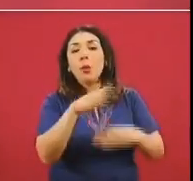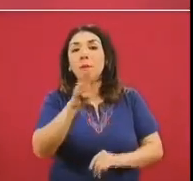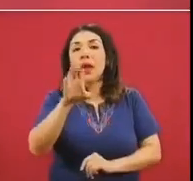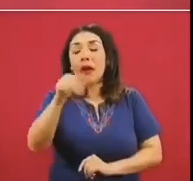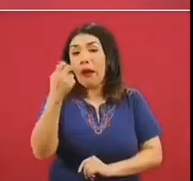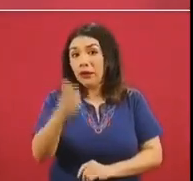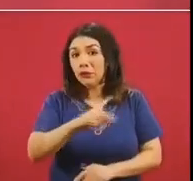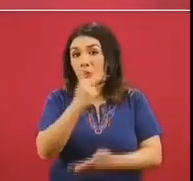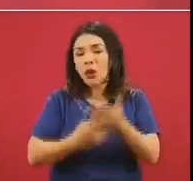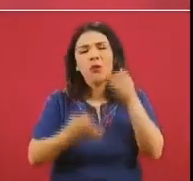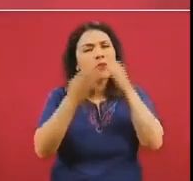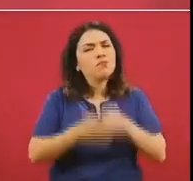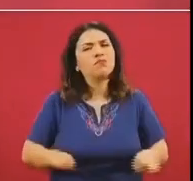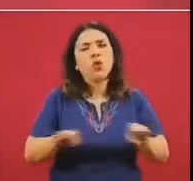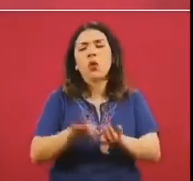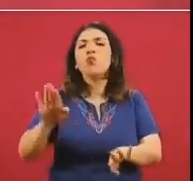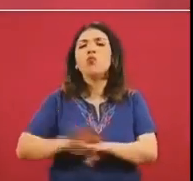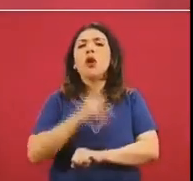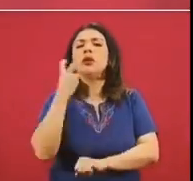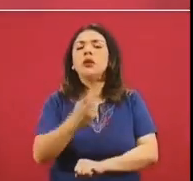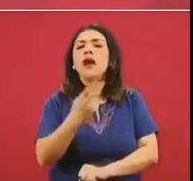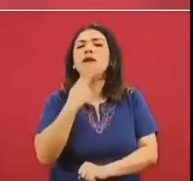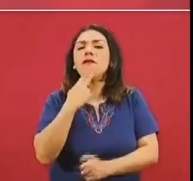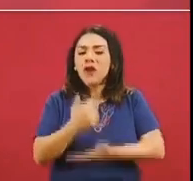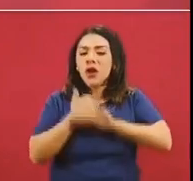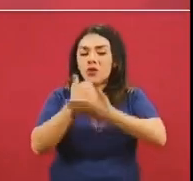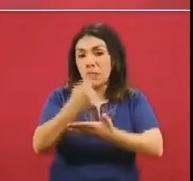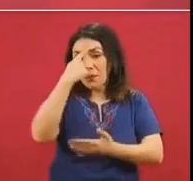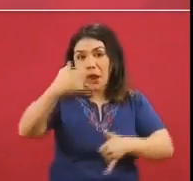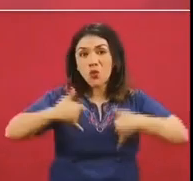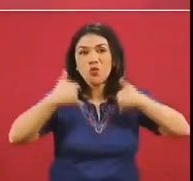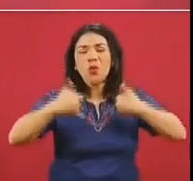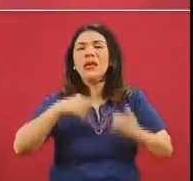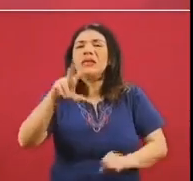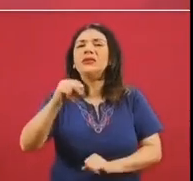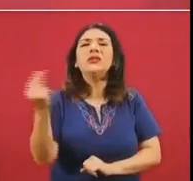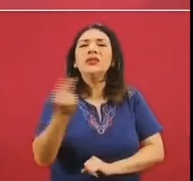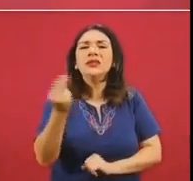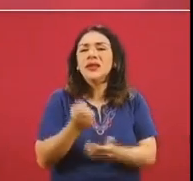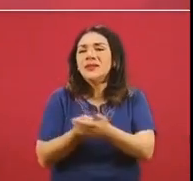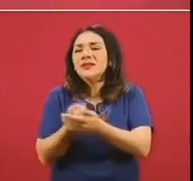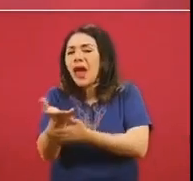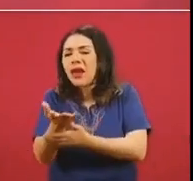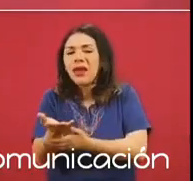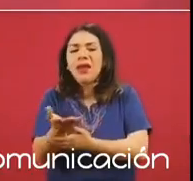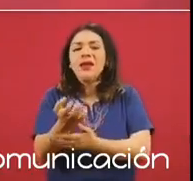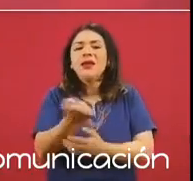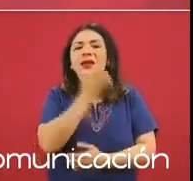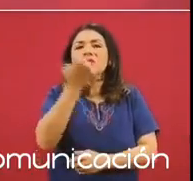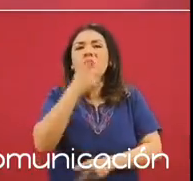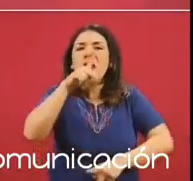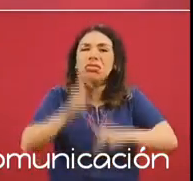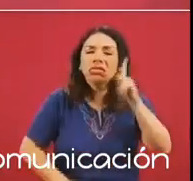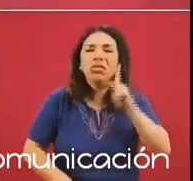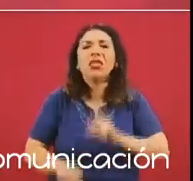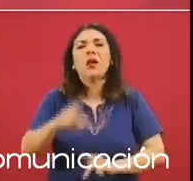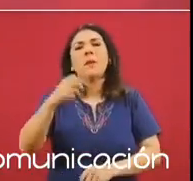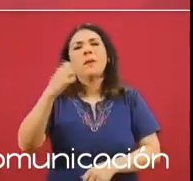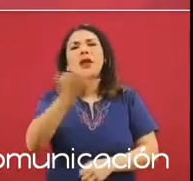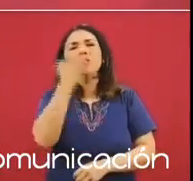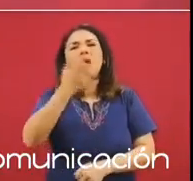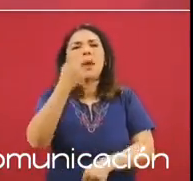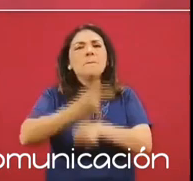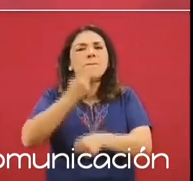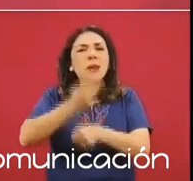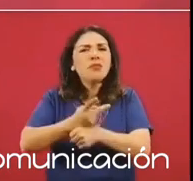es fundamental porque nos ayuda a que los jóvenes no tengan que salirse de la escuela de nivel bachillerato